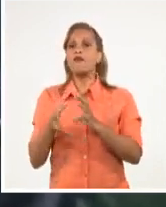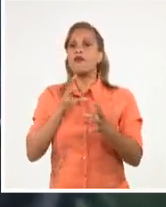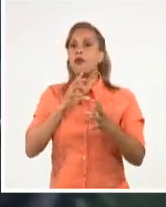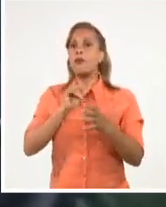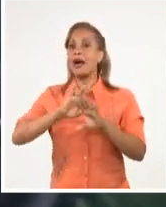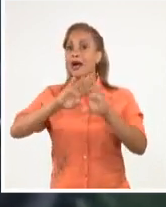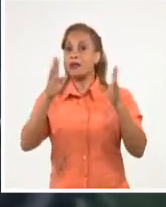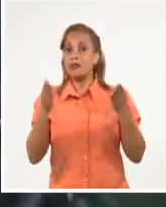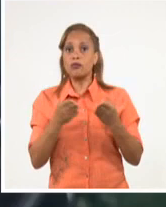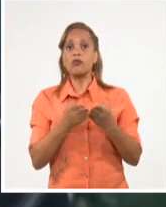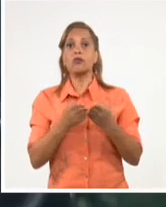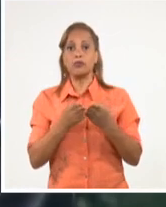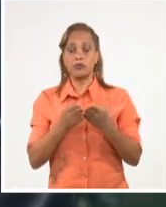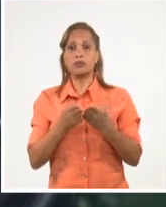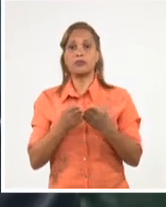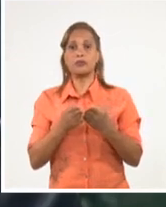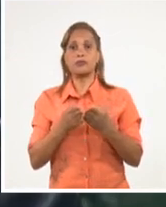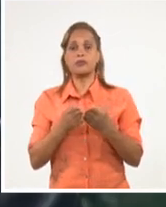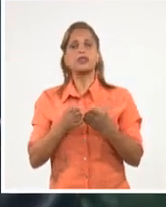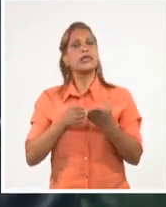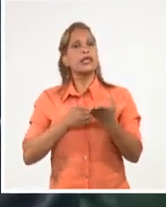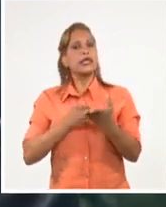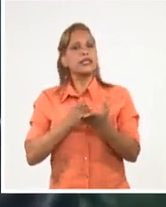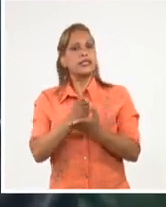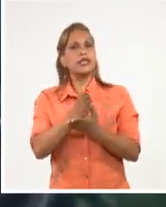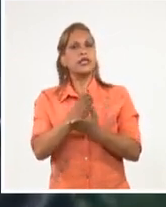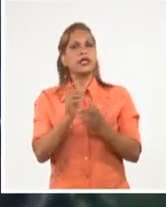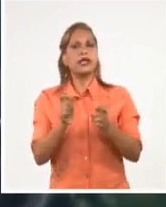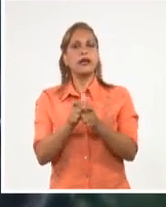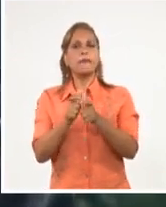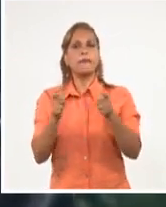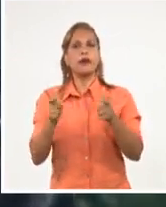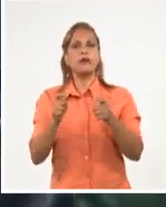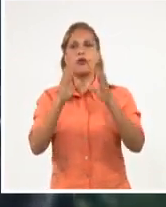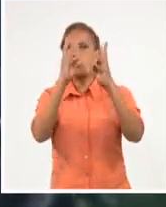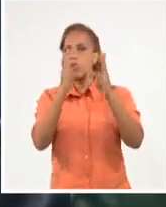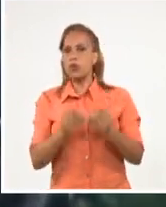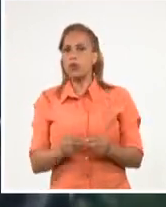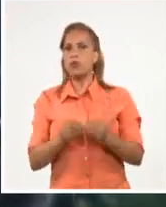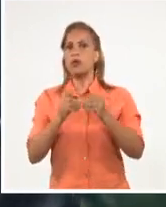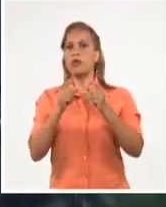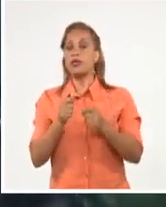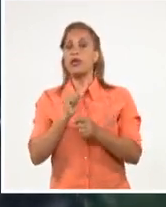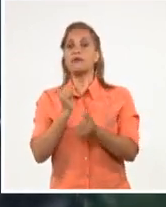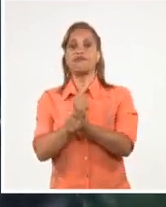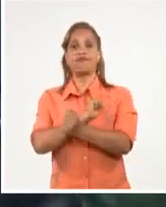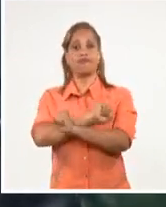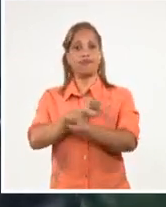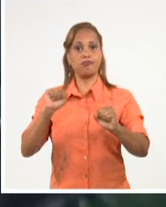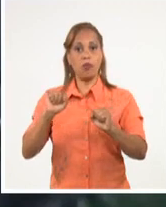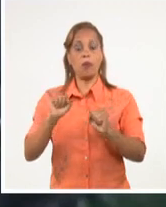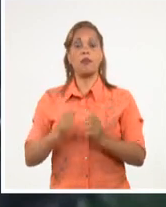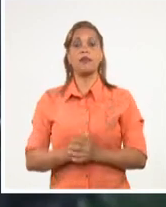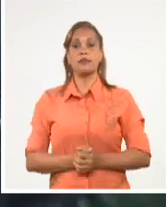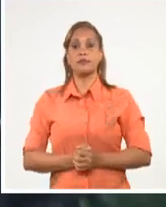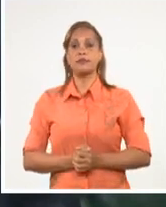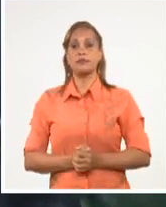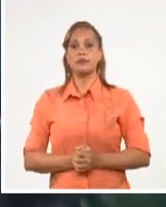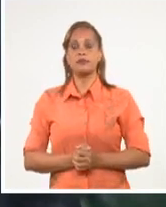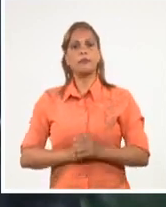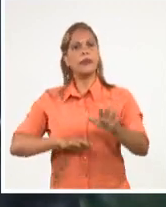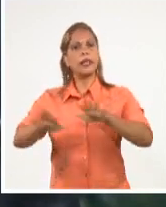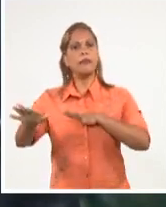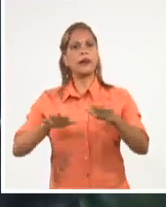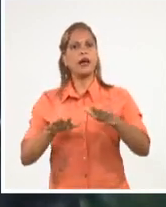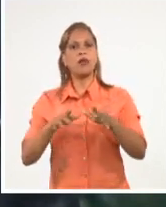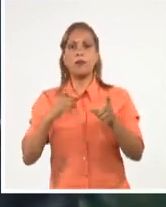atómicas, mantiene el mayor número de estos devastadores artefactos listos